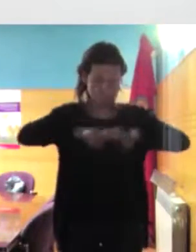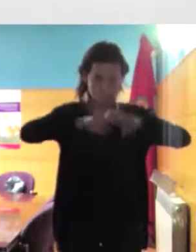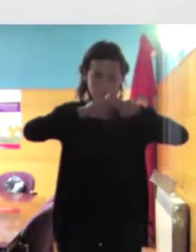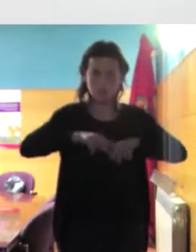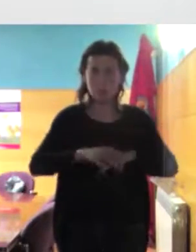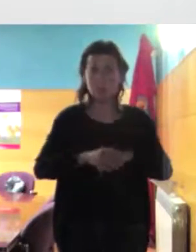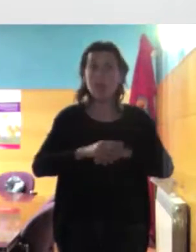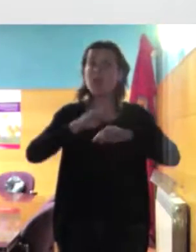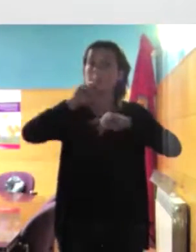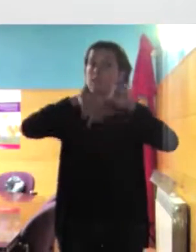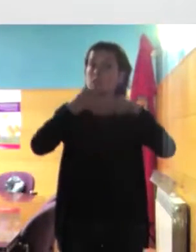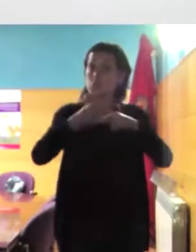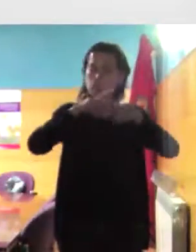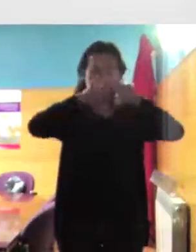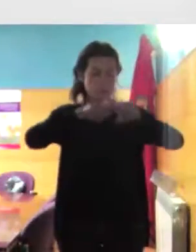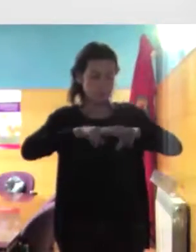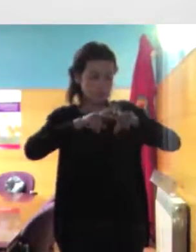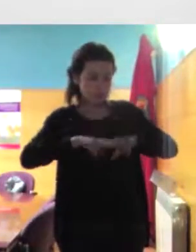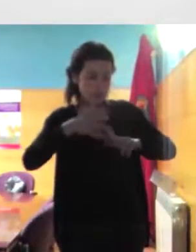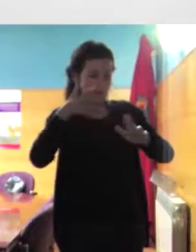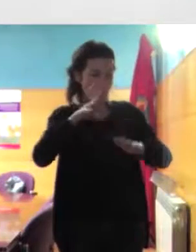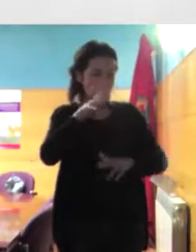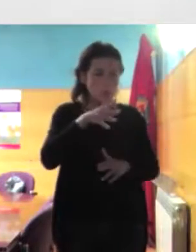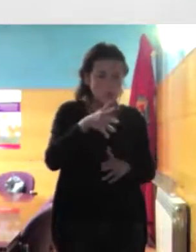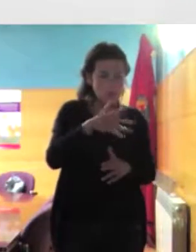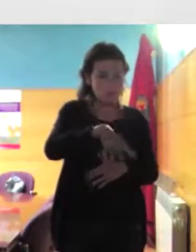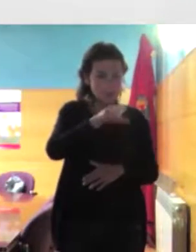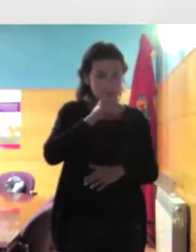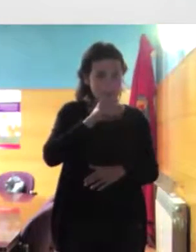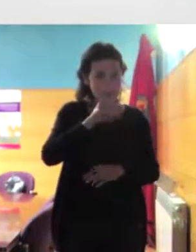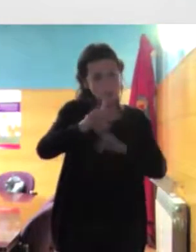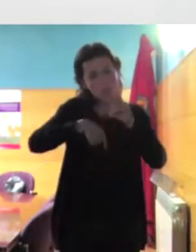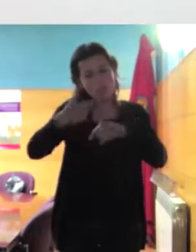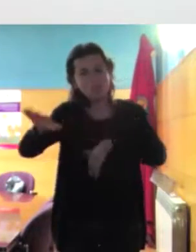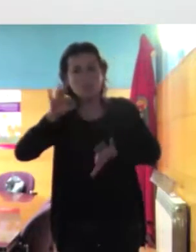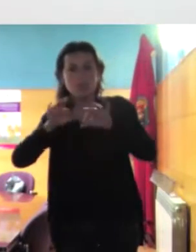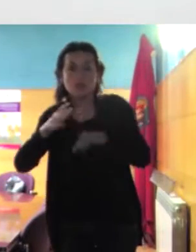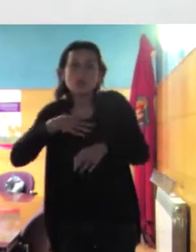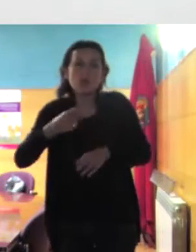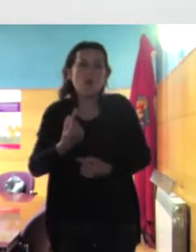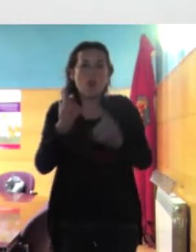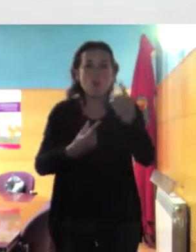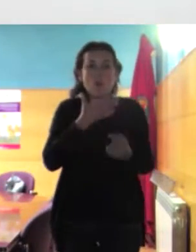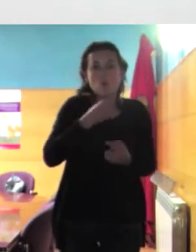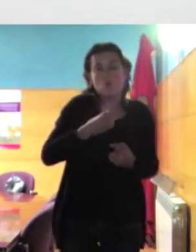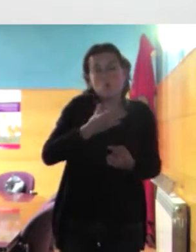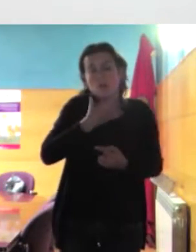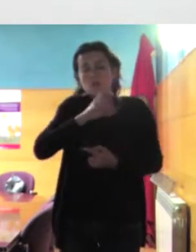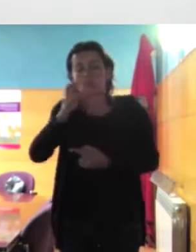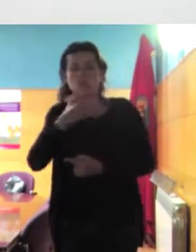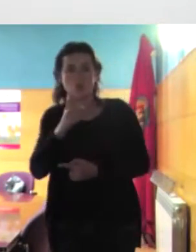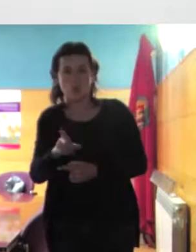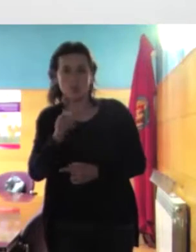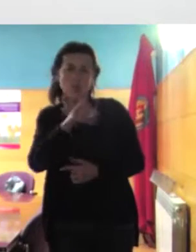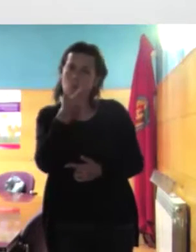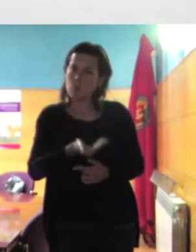tomas decisiones y que a veces me gustan más o me gustan menos pero yo creo que eso es importante y luego